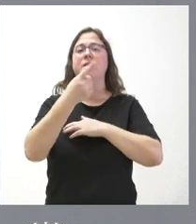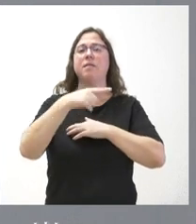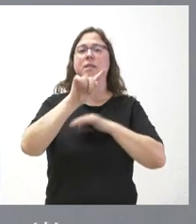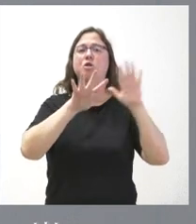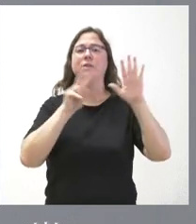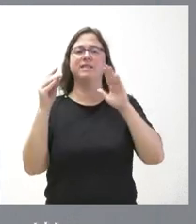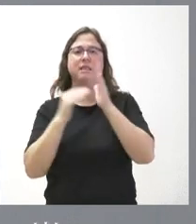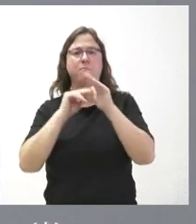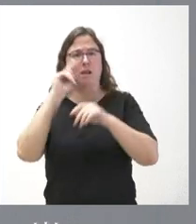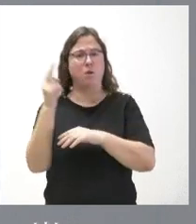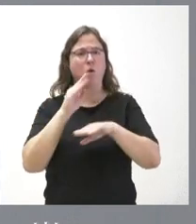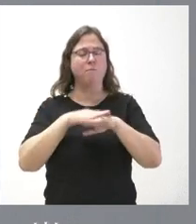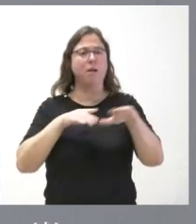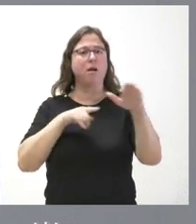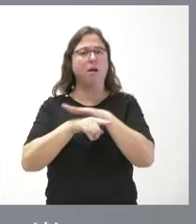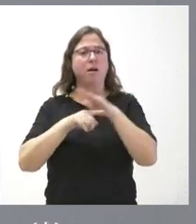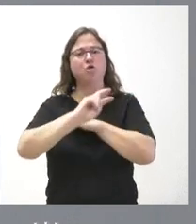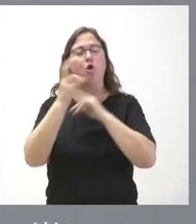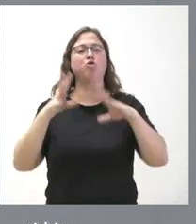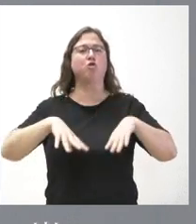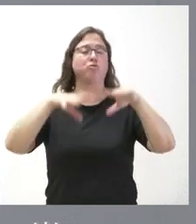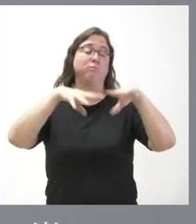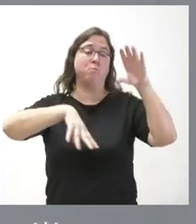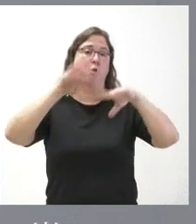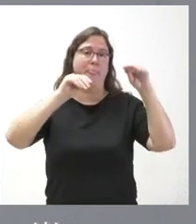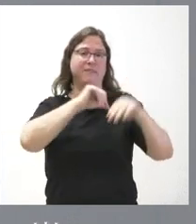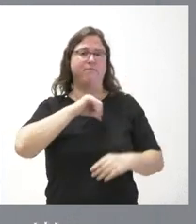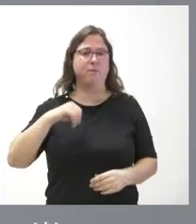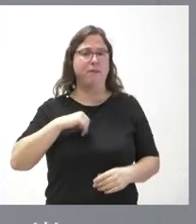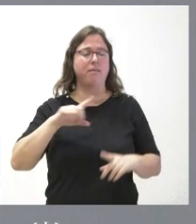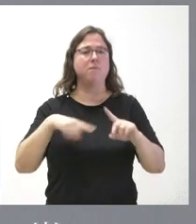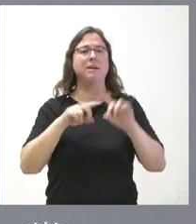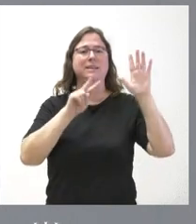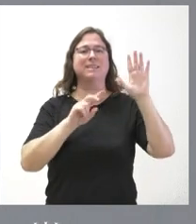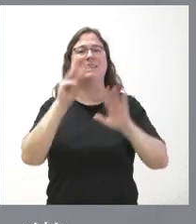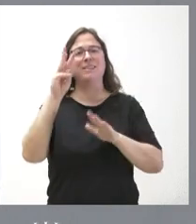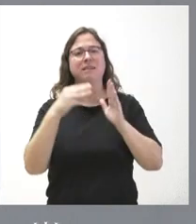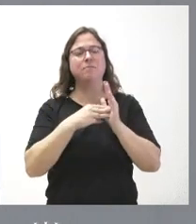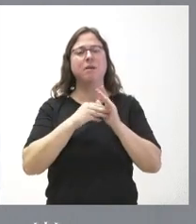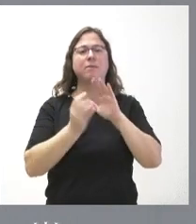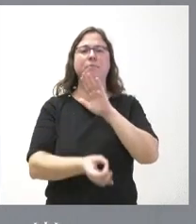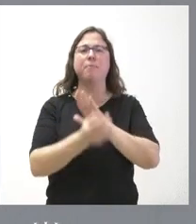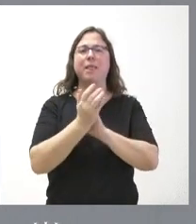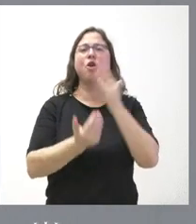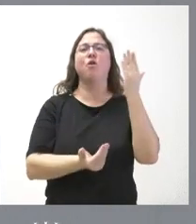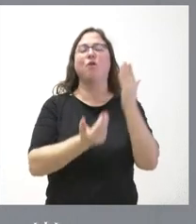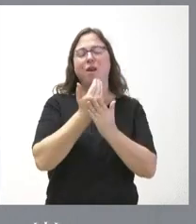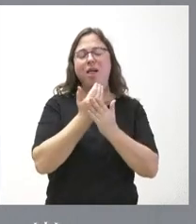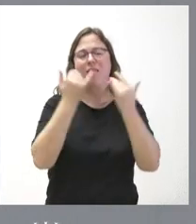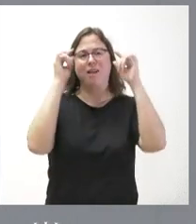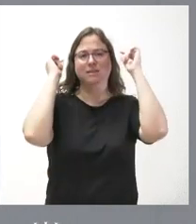.000 euros para la gestión de otros montes de régimen privado y 73.000 euros para la aceleración de jornadas, eventos, seminarios,